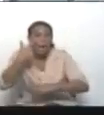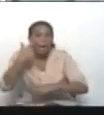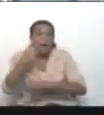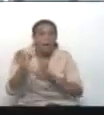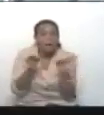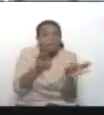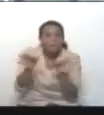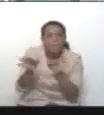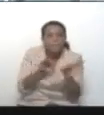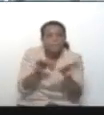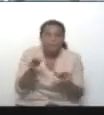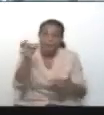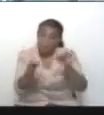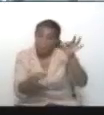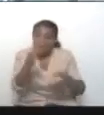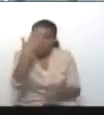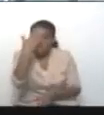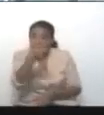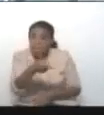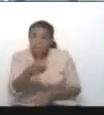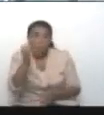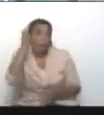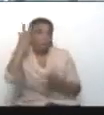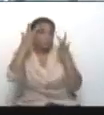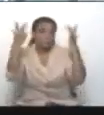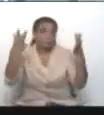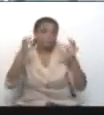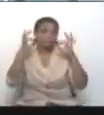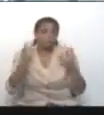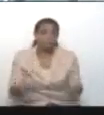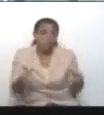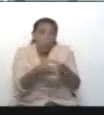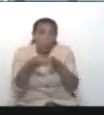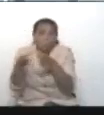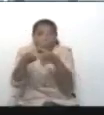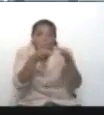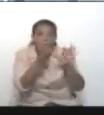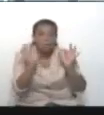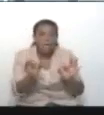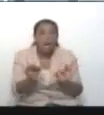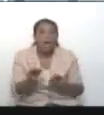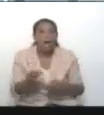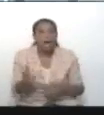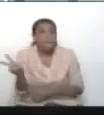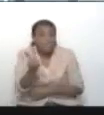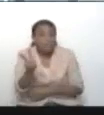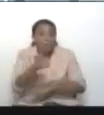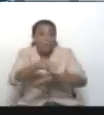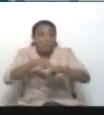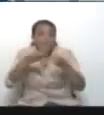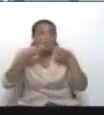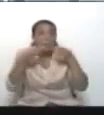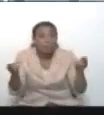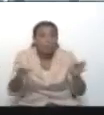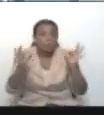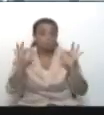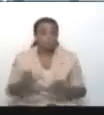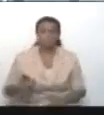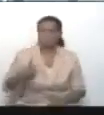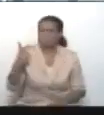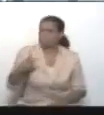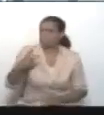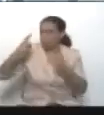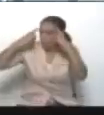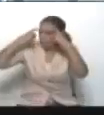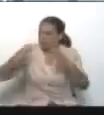ya maneja la Fiscalía con su capacidad profesional. Creo que Venezuela tiene un ministerio público del más alto nivel